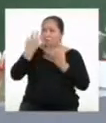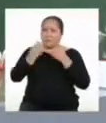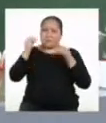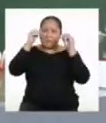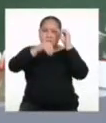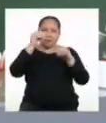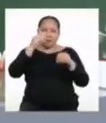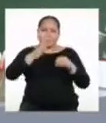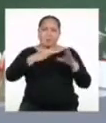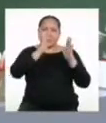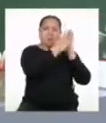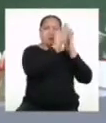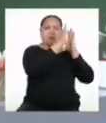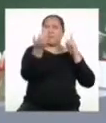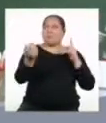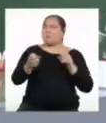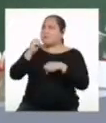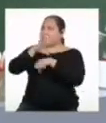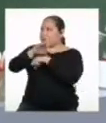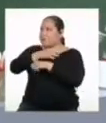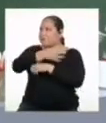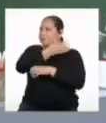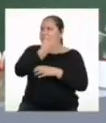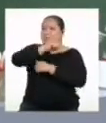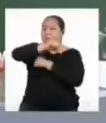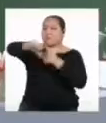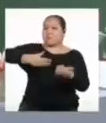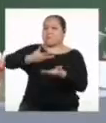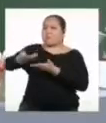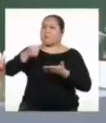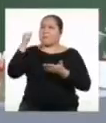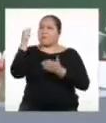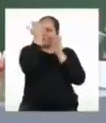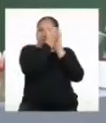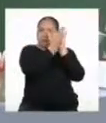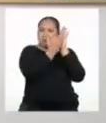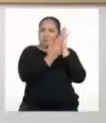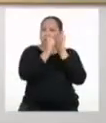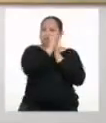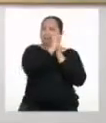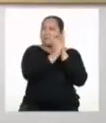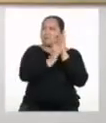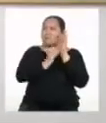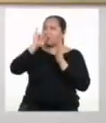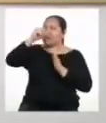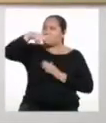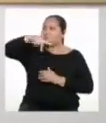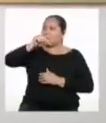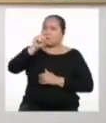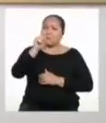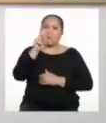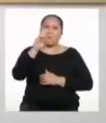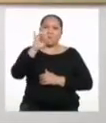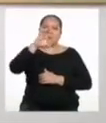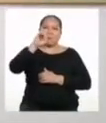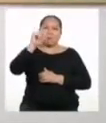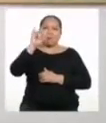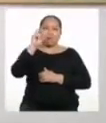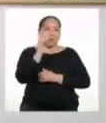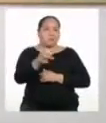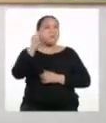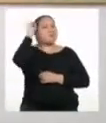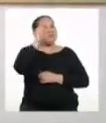recomendaciones para una mejor convivencia. Y eso es un poco como hacer un texto instructivo, ¿no? Así es, Yeremis. El texto